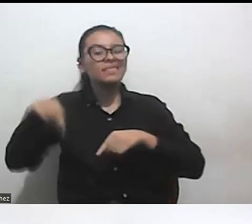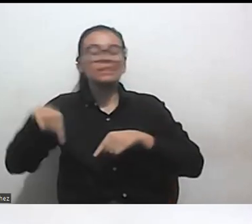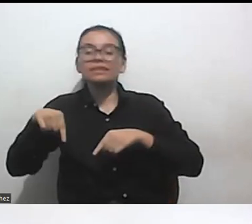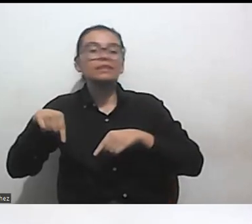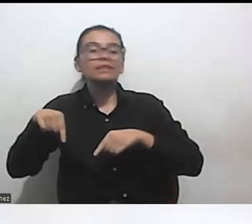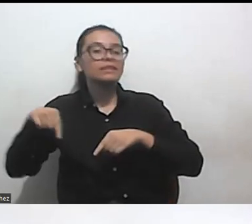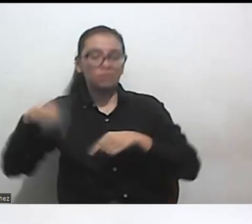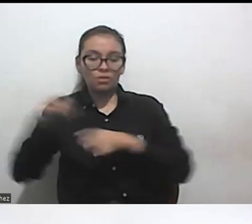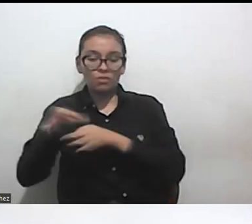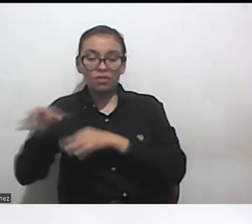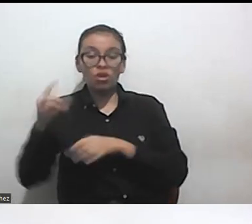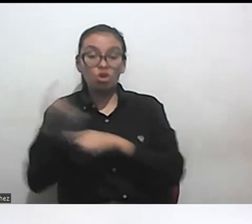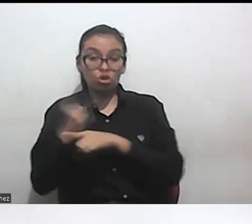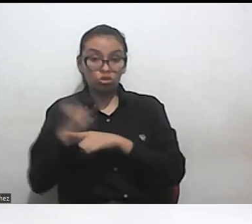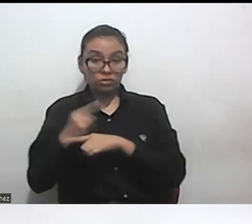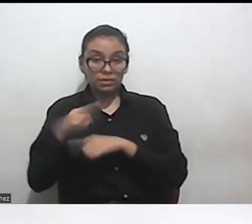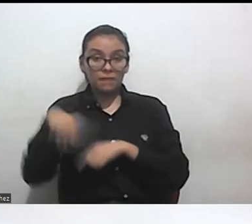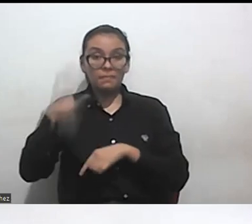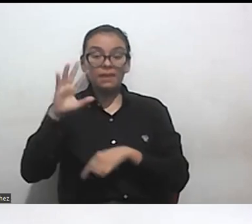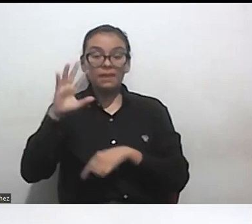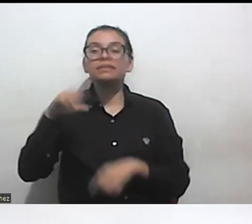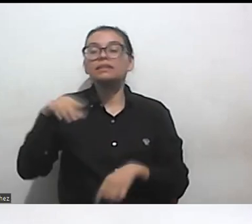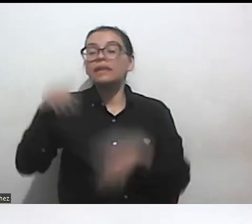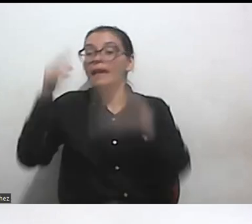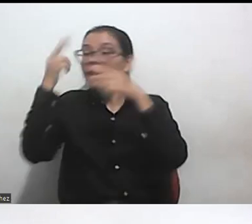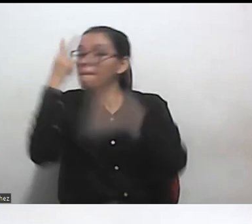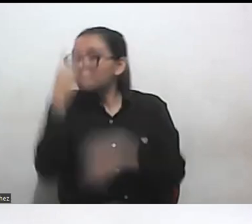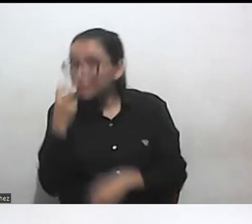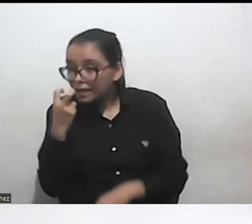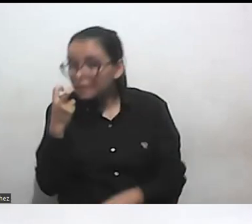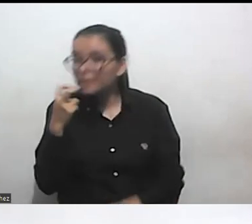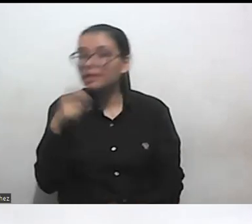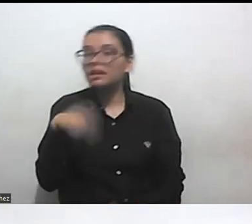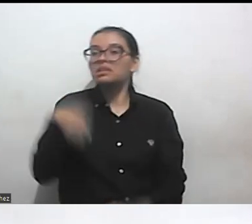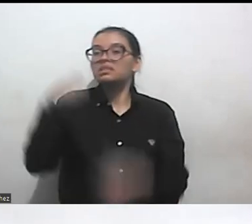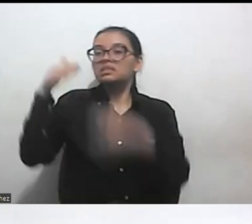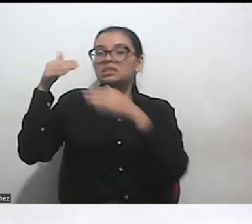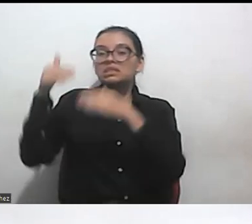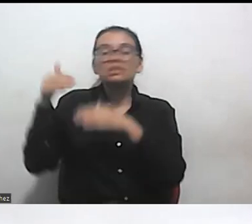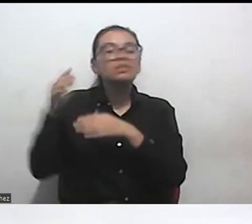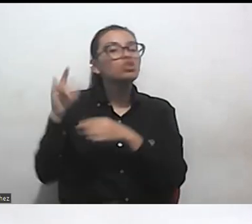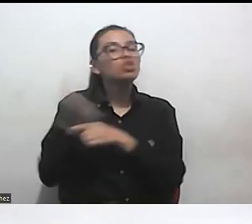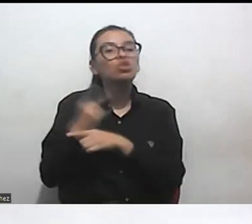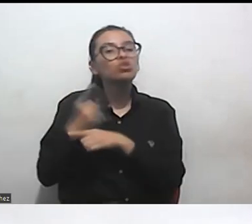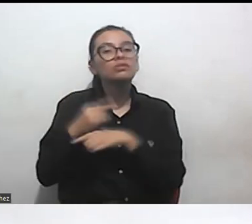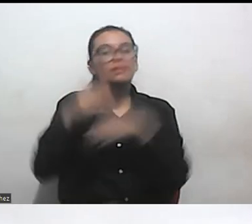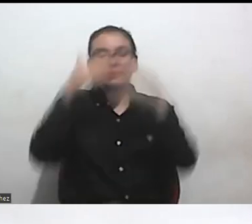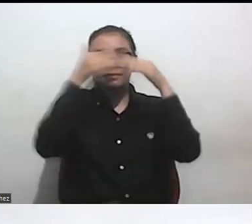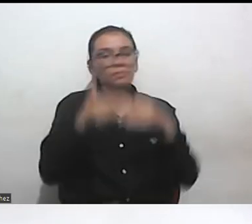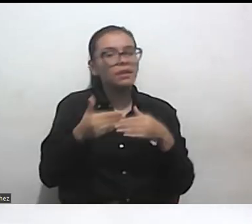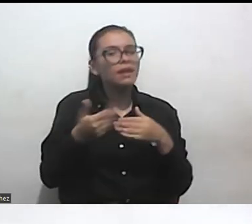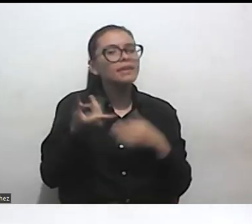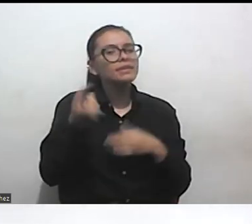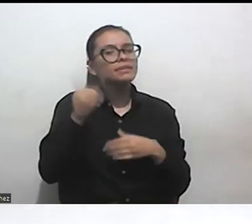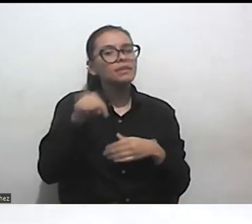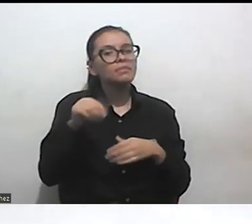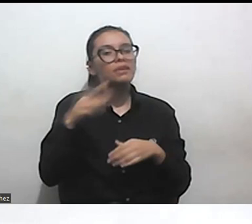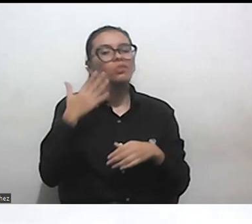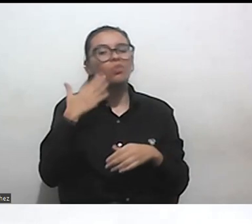me aporte más que todo y también cuando cuando hay la maestría